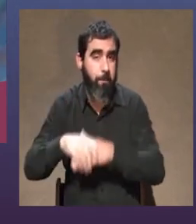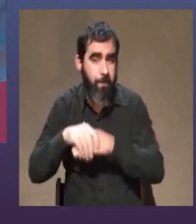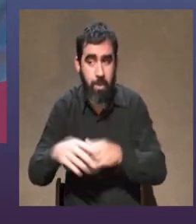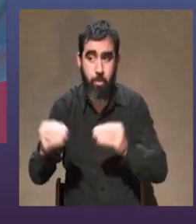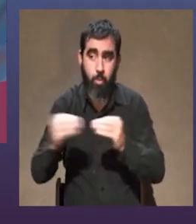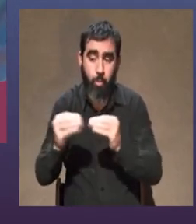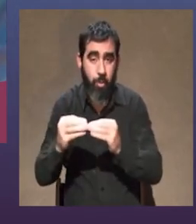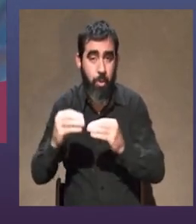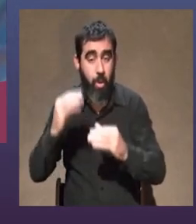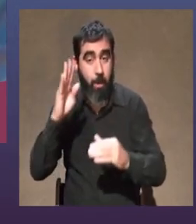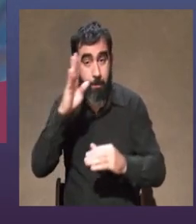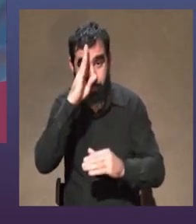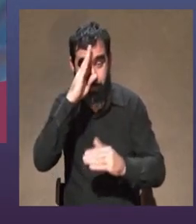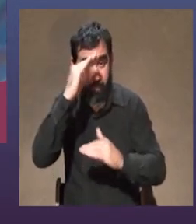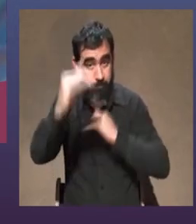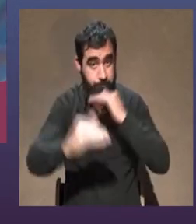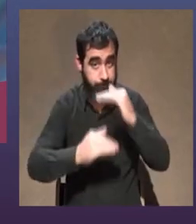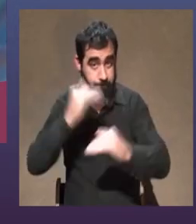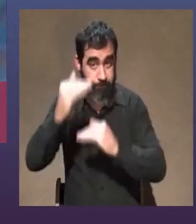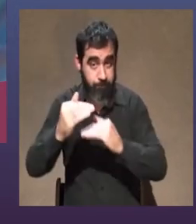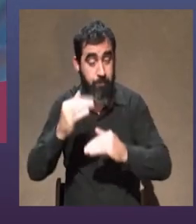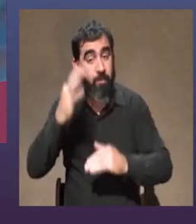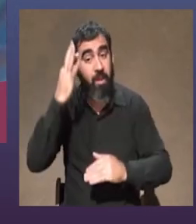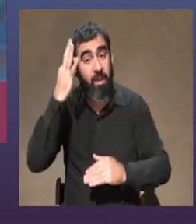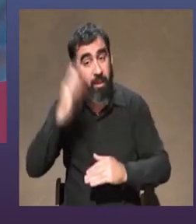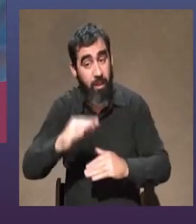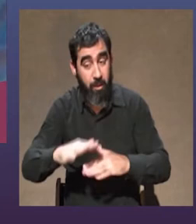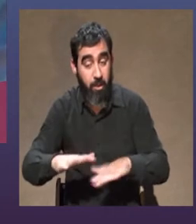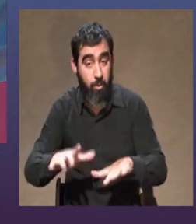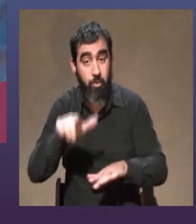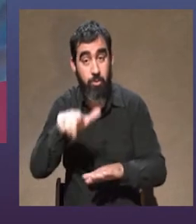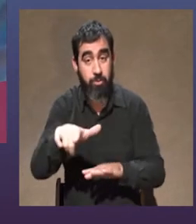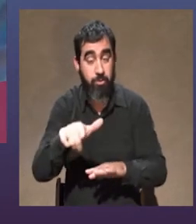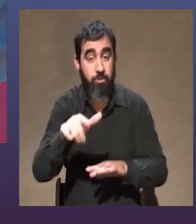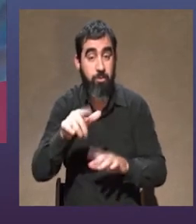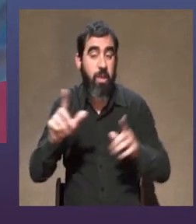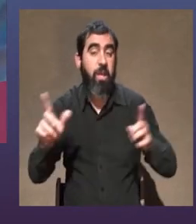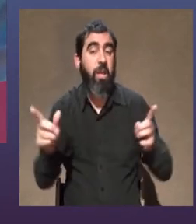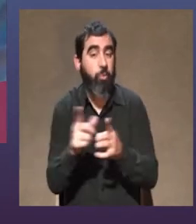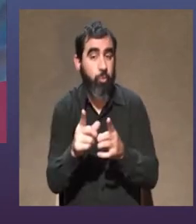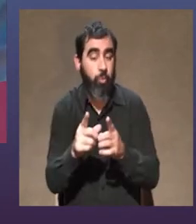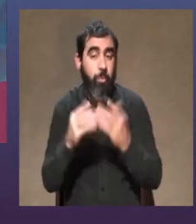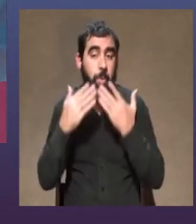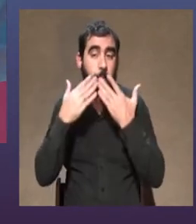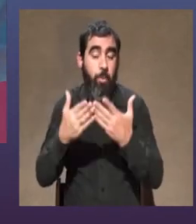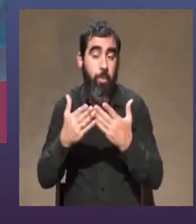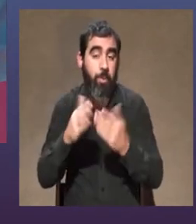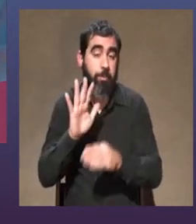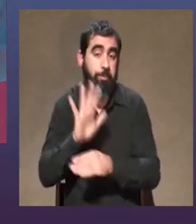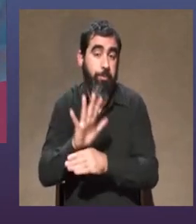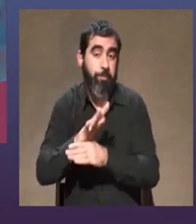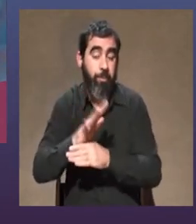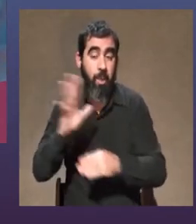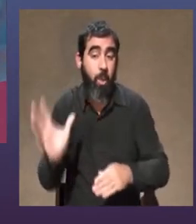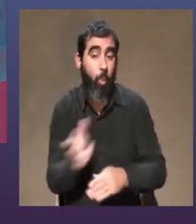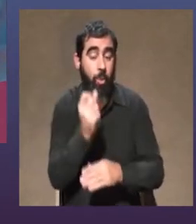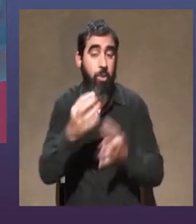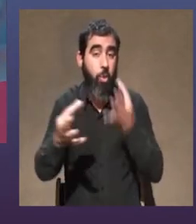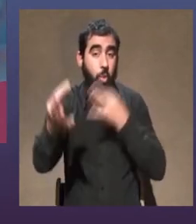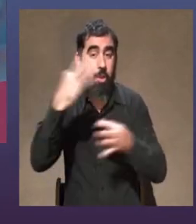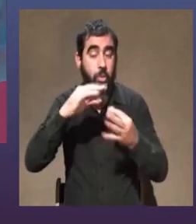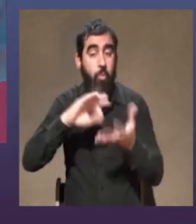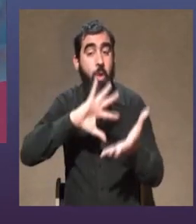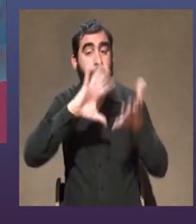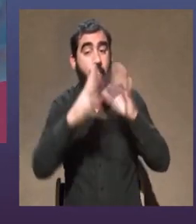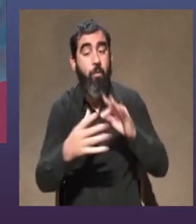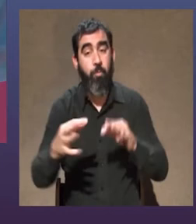aprender, crecer en esto. En definitiva creo que resumo esta pregunta como que bueno, lo que encontré en el teatro fue una forma